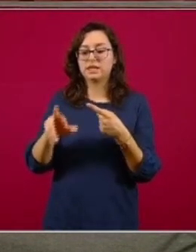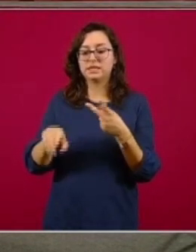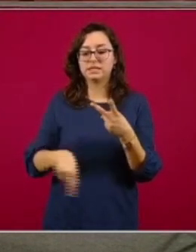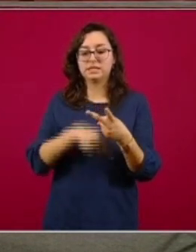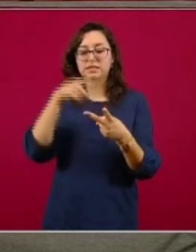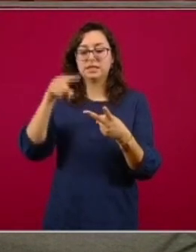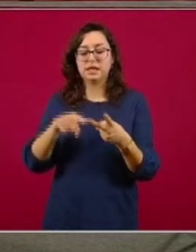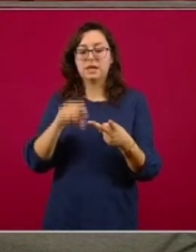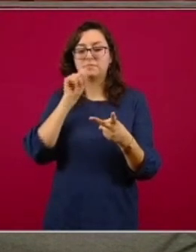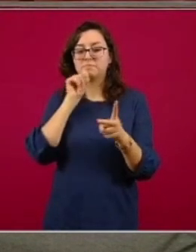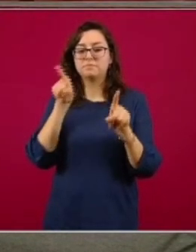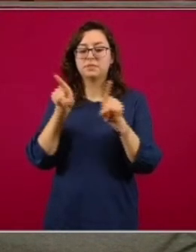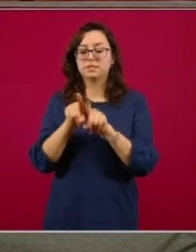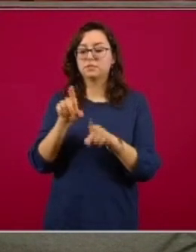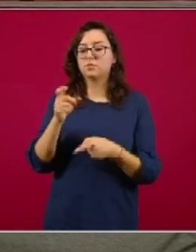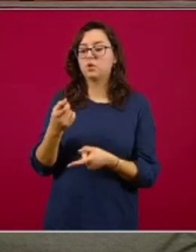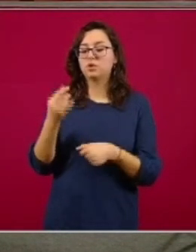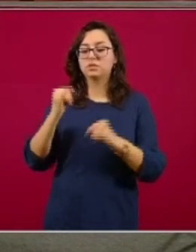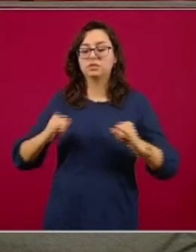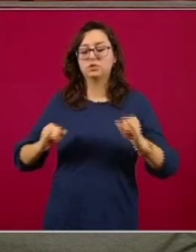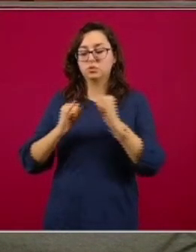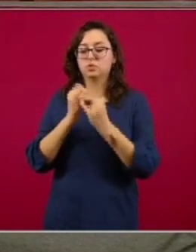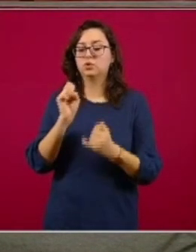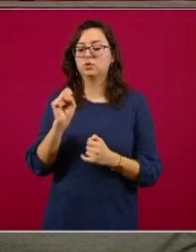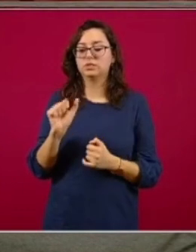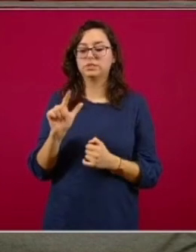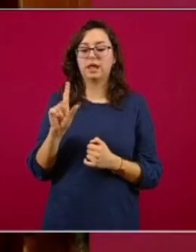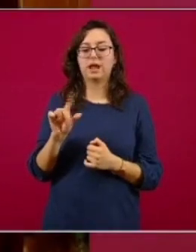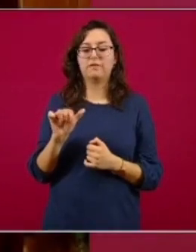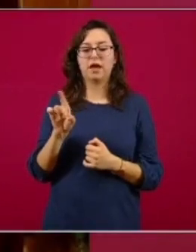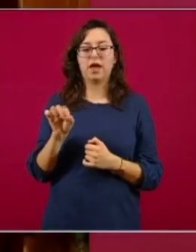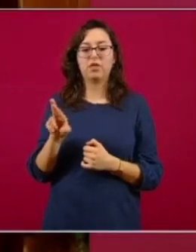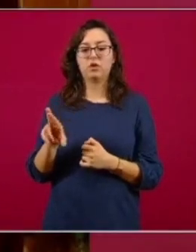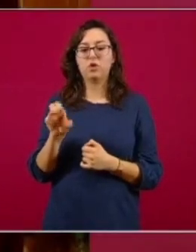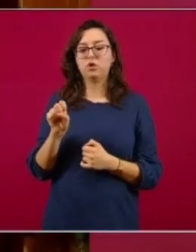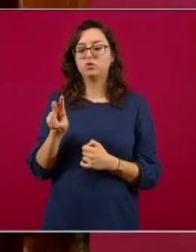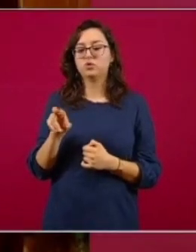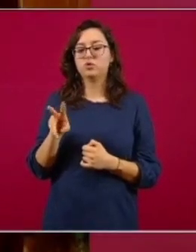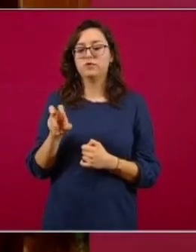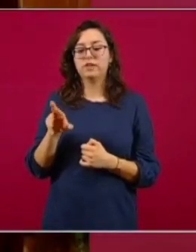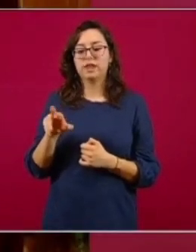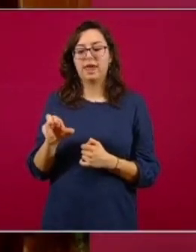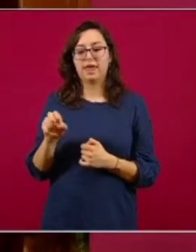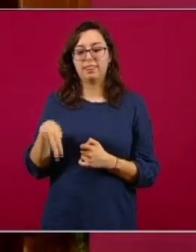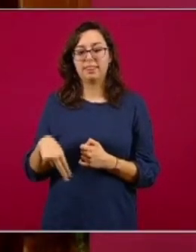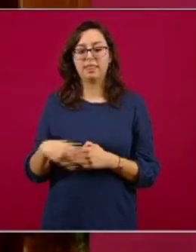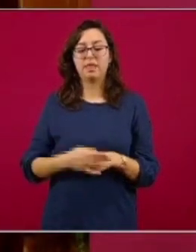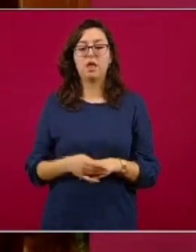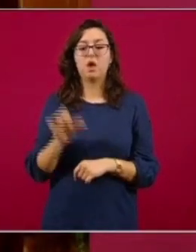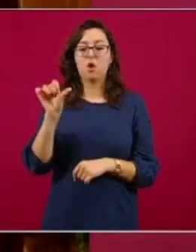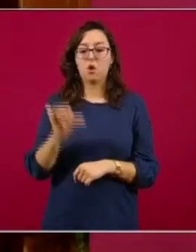de Ciencias Médicas y Nutrición Salvador Subirán. Y voy el día de hoy a presentarles